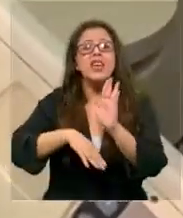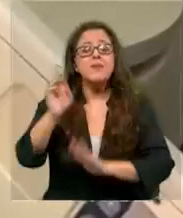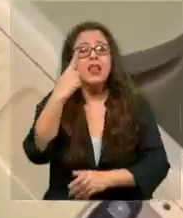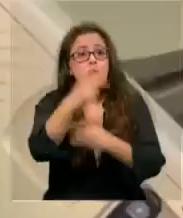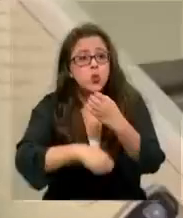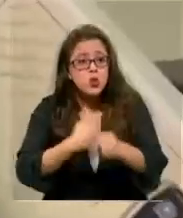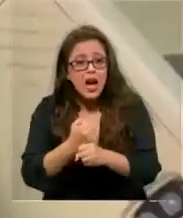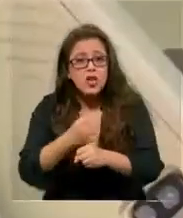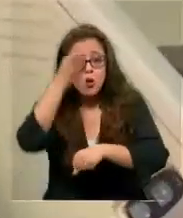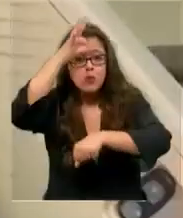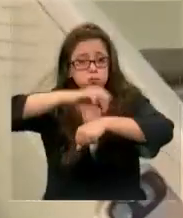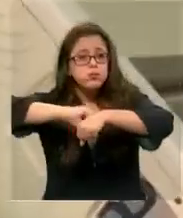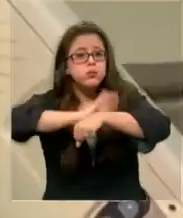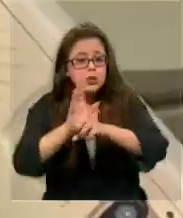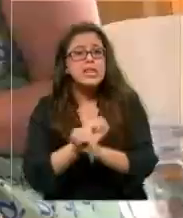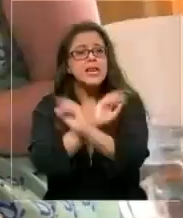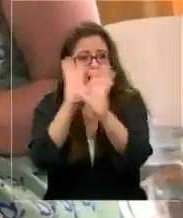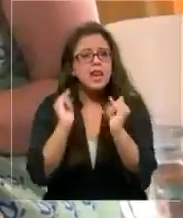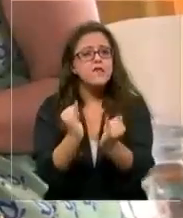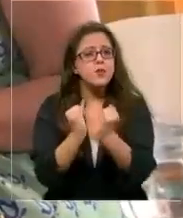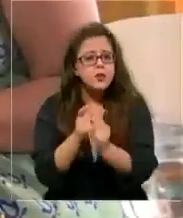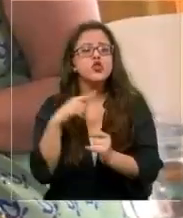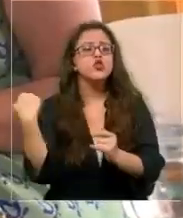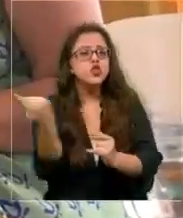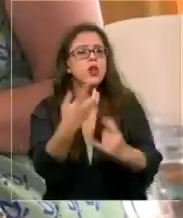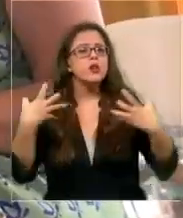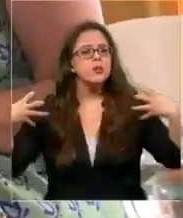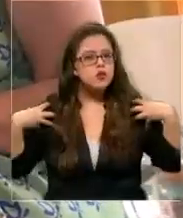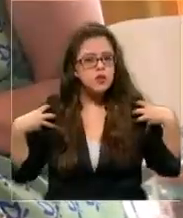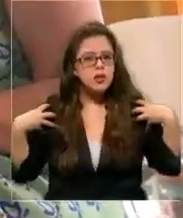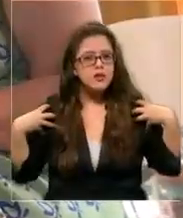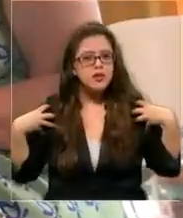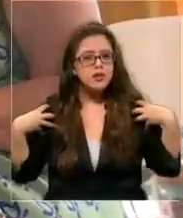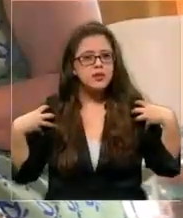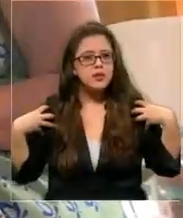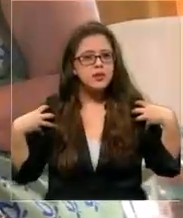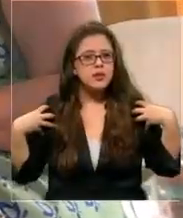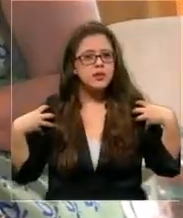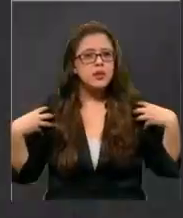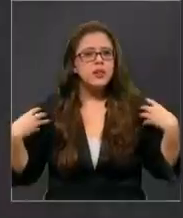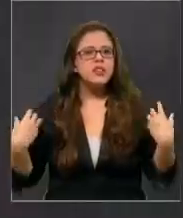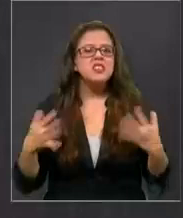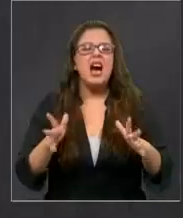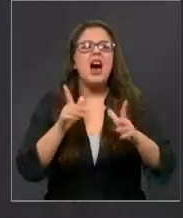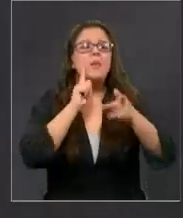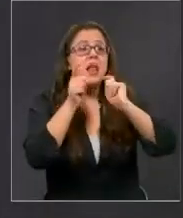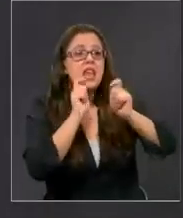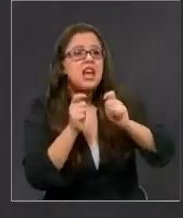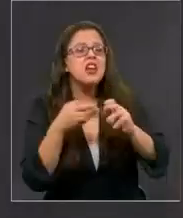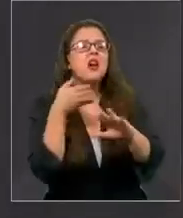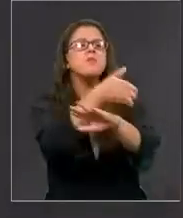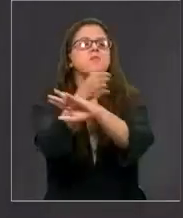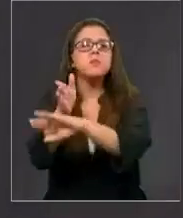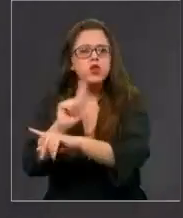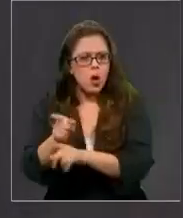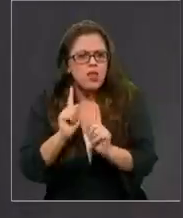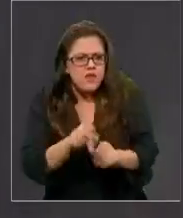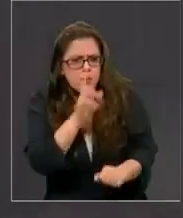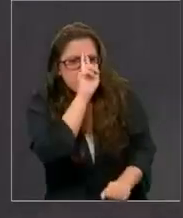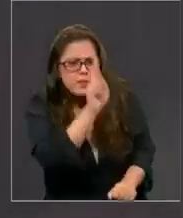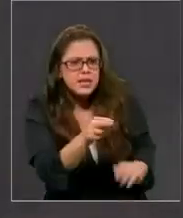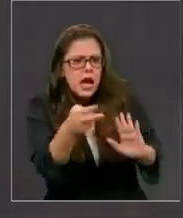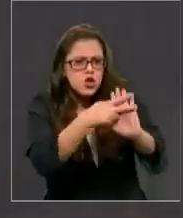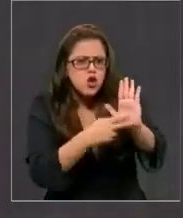la pandemia no hay mensaje más claro seamos responsables no nos expongamos y respetemos las normas sanitarias